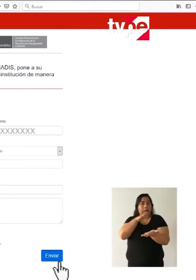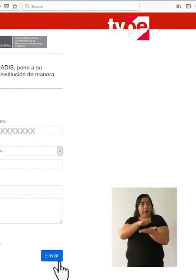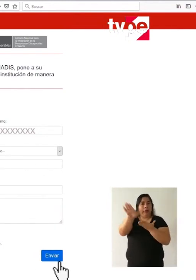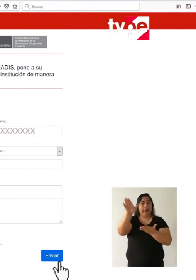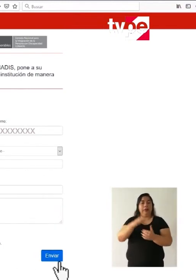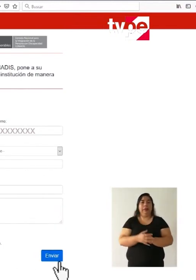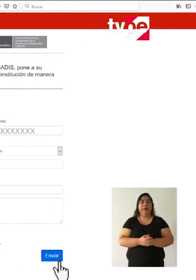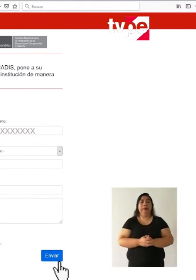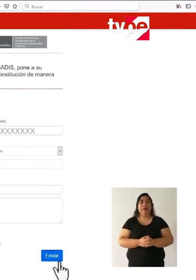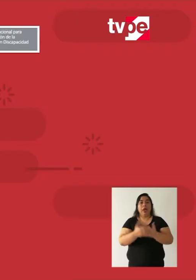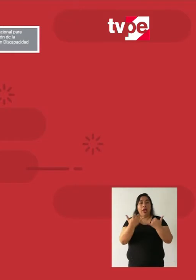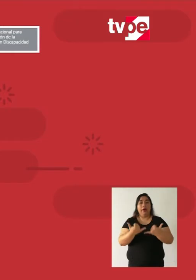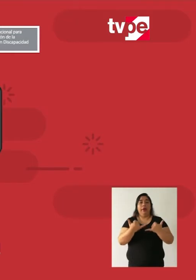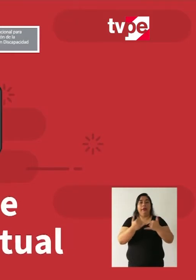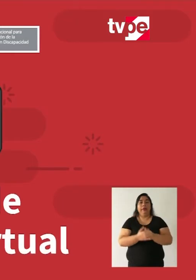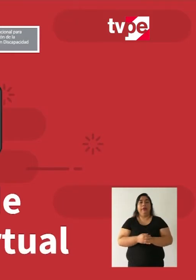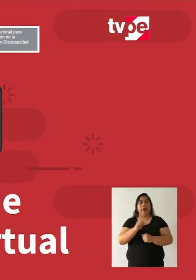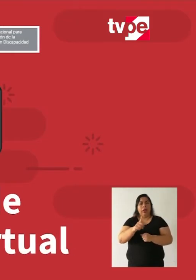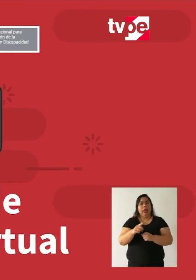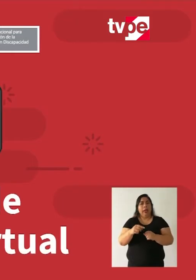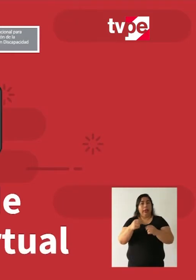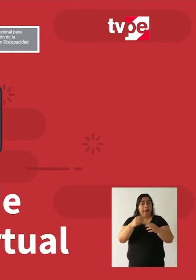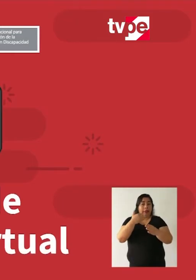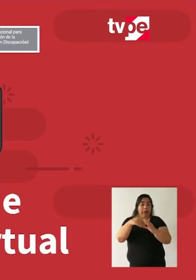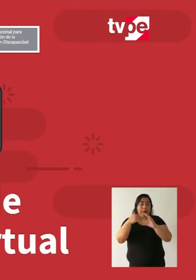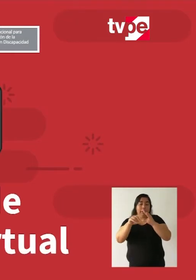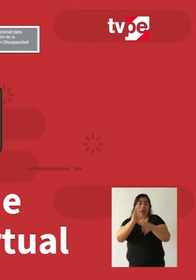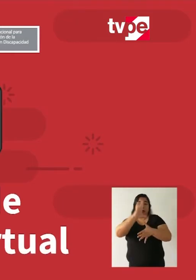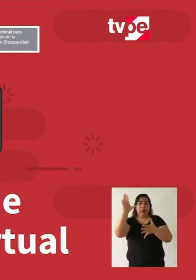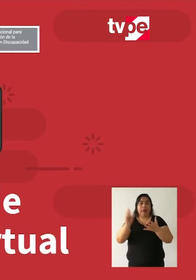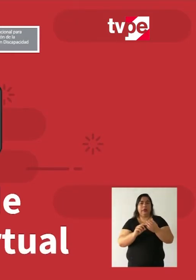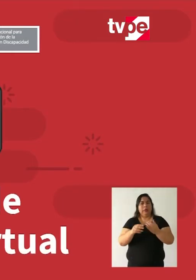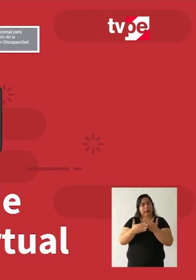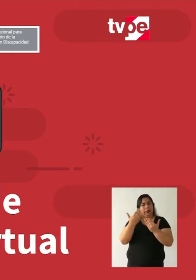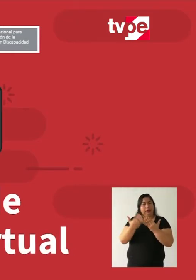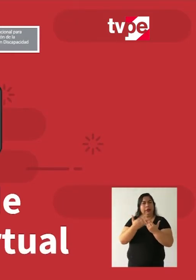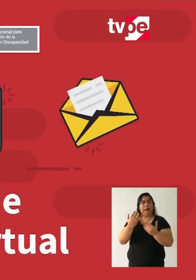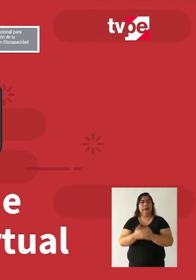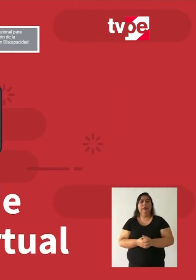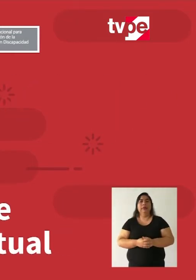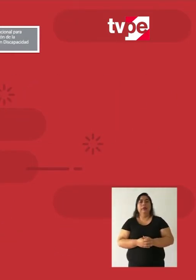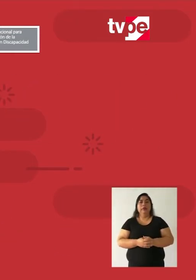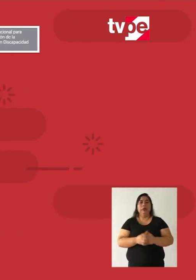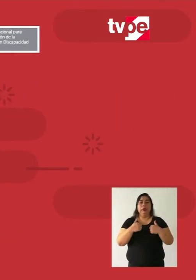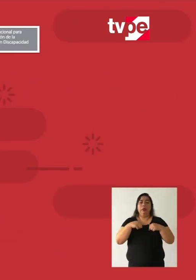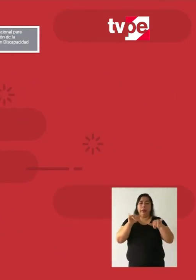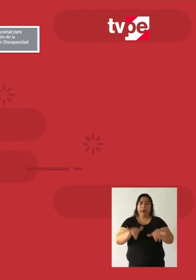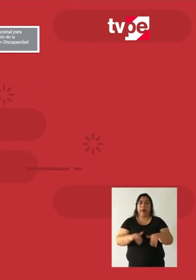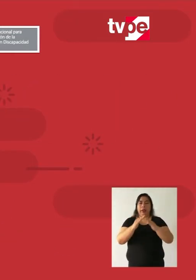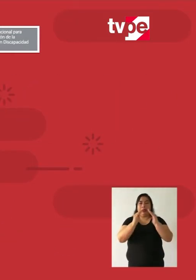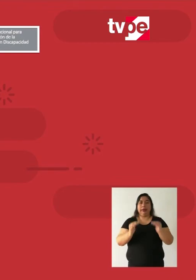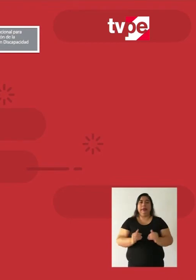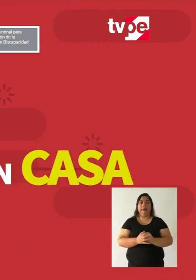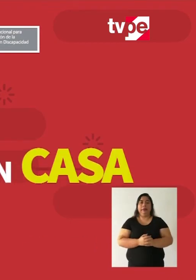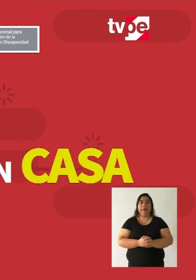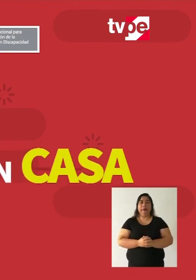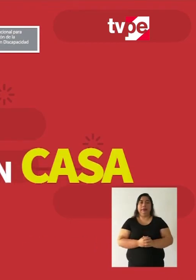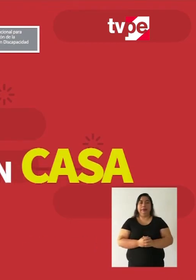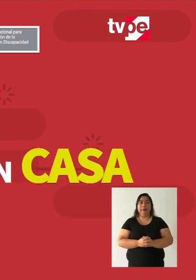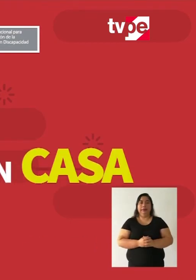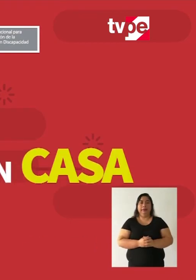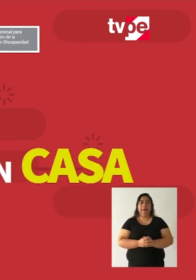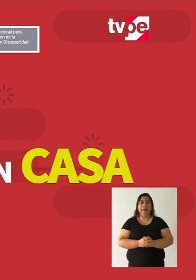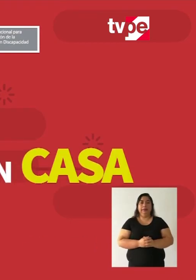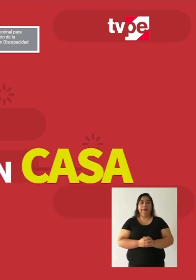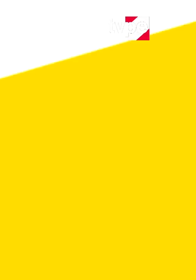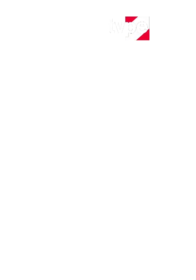clic en Enviar. Ahora, el trámite documentario en el Conadis es así de fácil. Yo me quedo en casa.